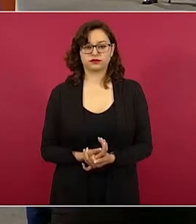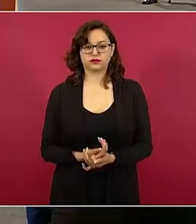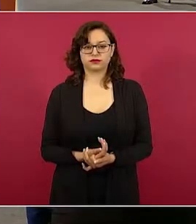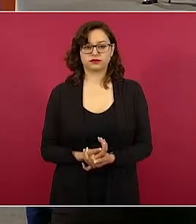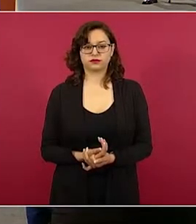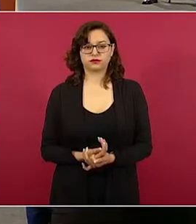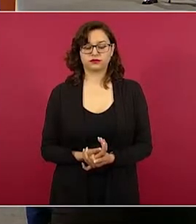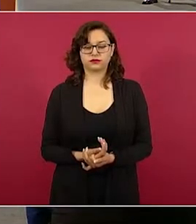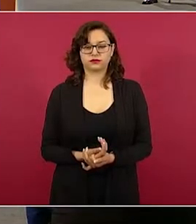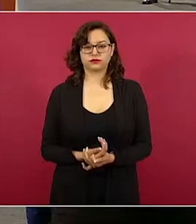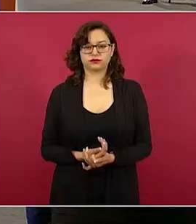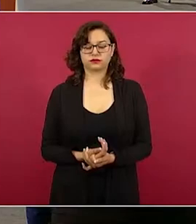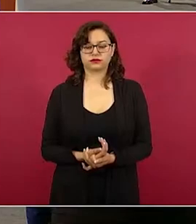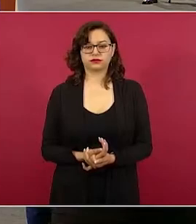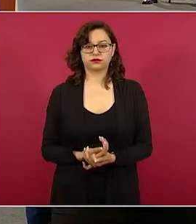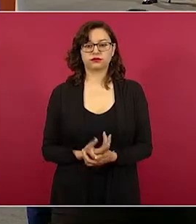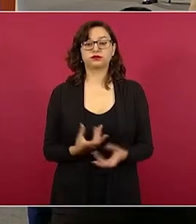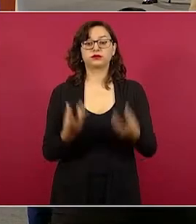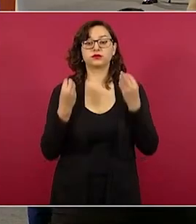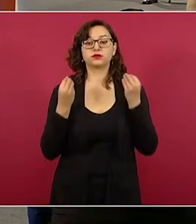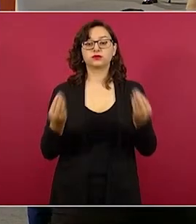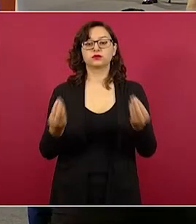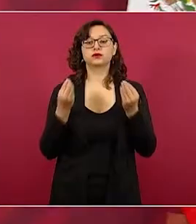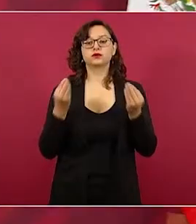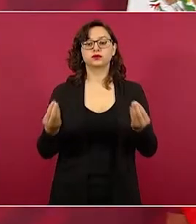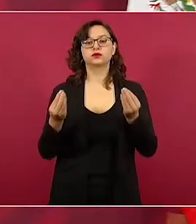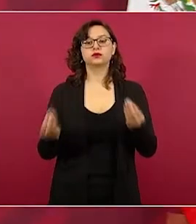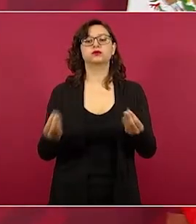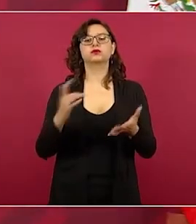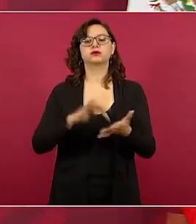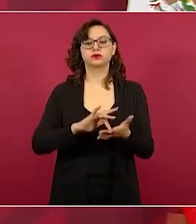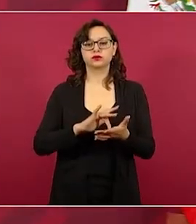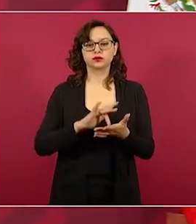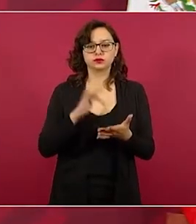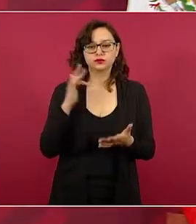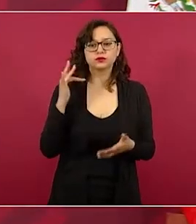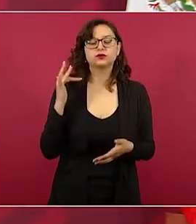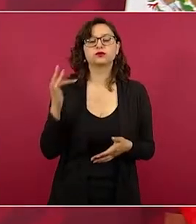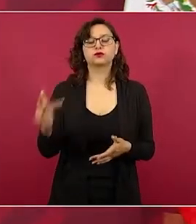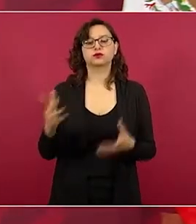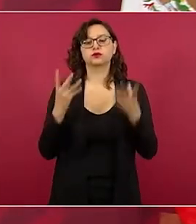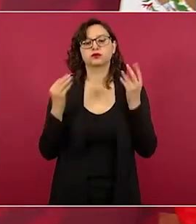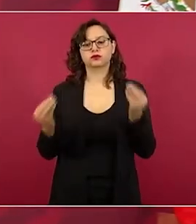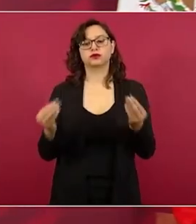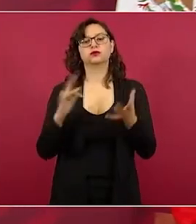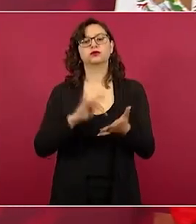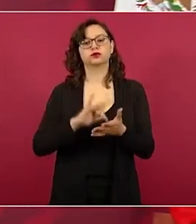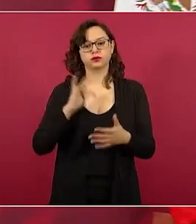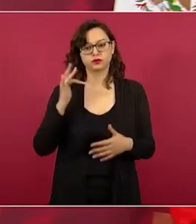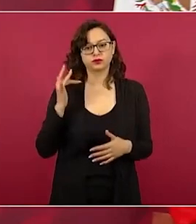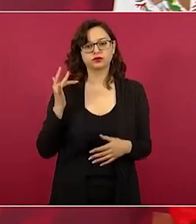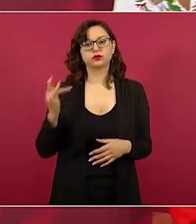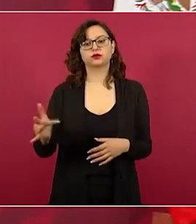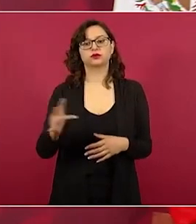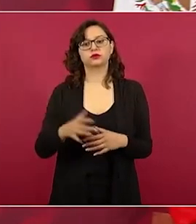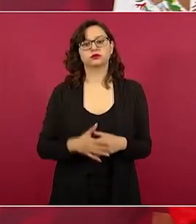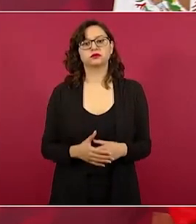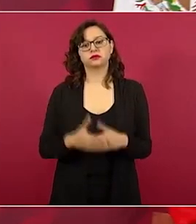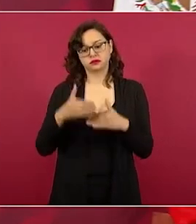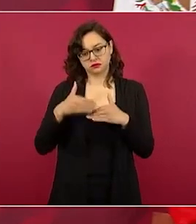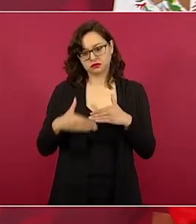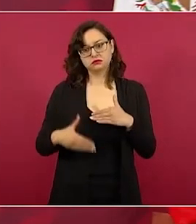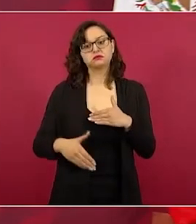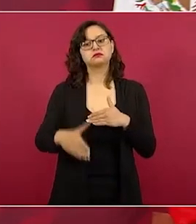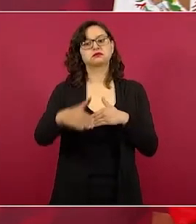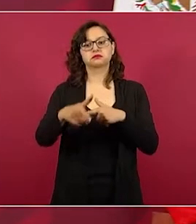Muchas gracias de todo corazón y vamos a seguir